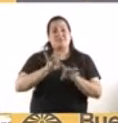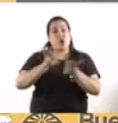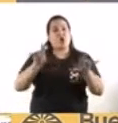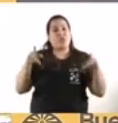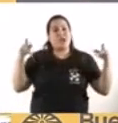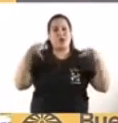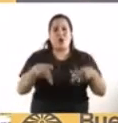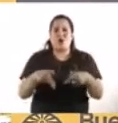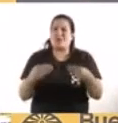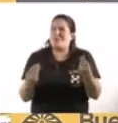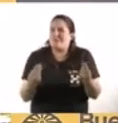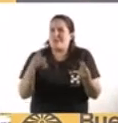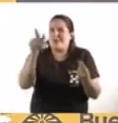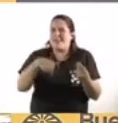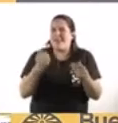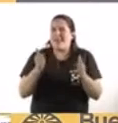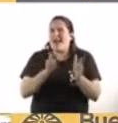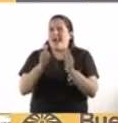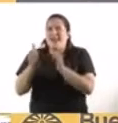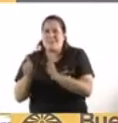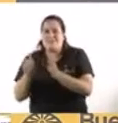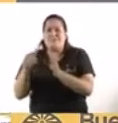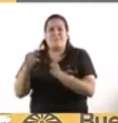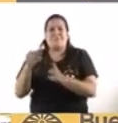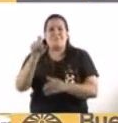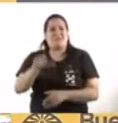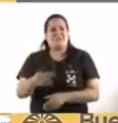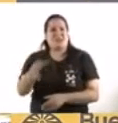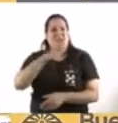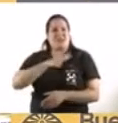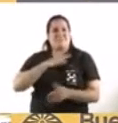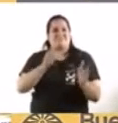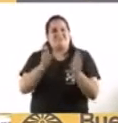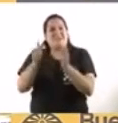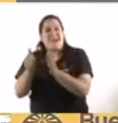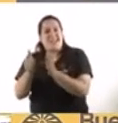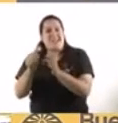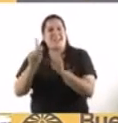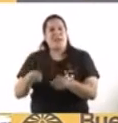aislando por supuesto a los que están contagiados y a sus contactos estrechos.